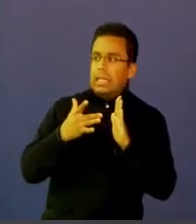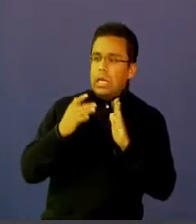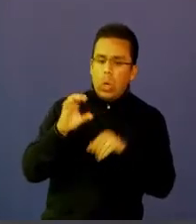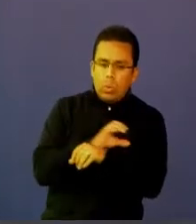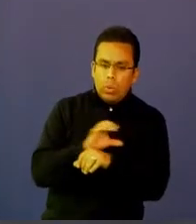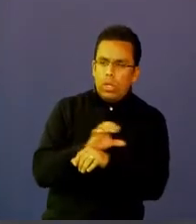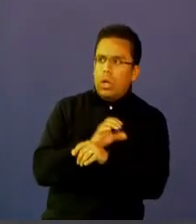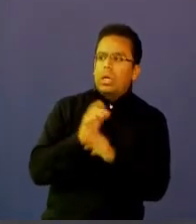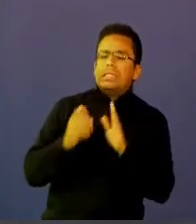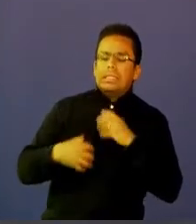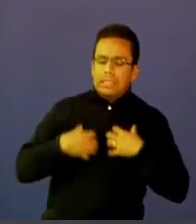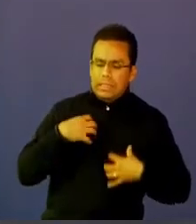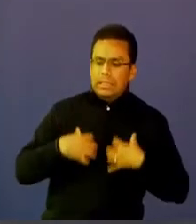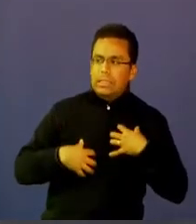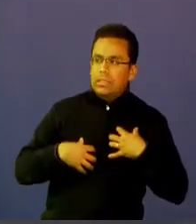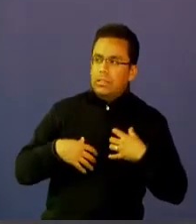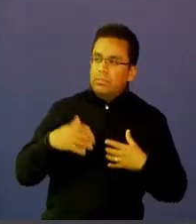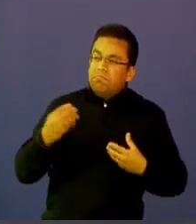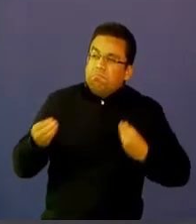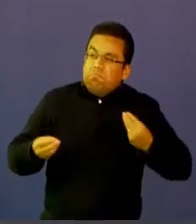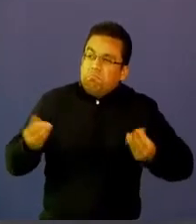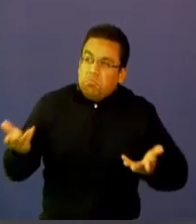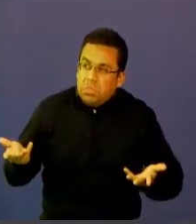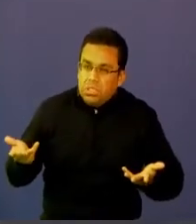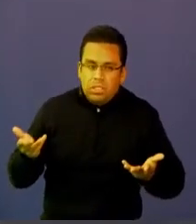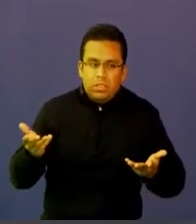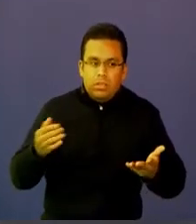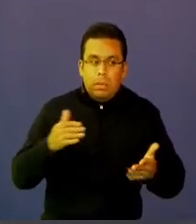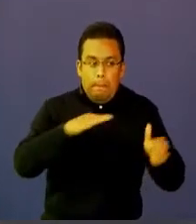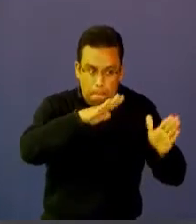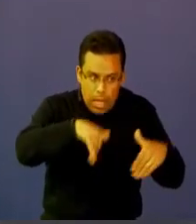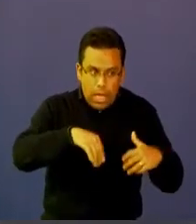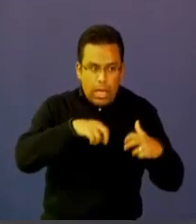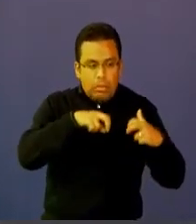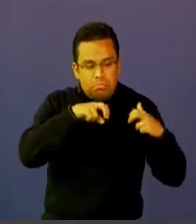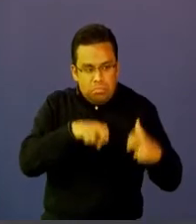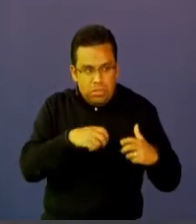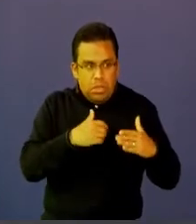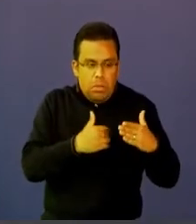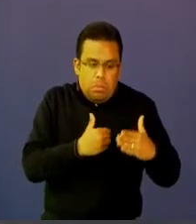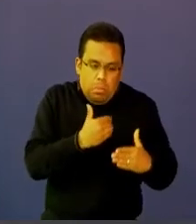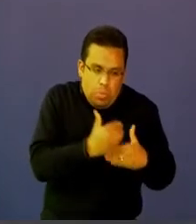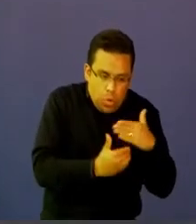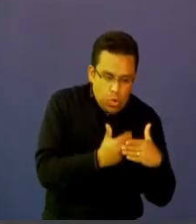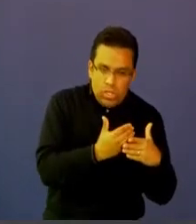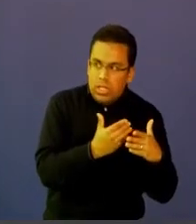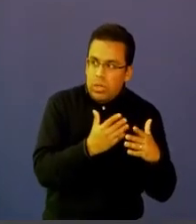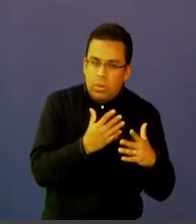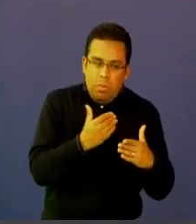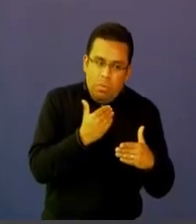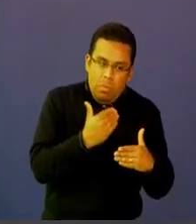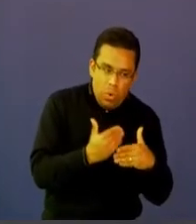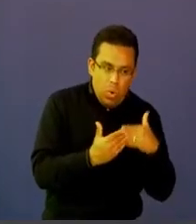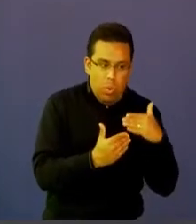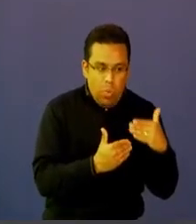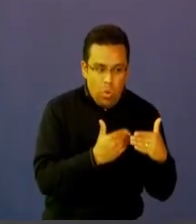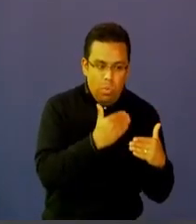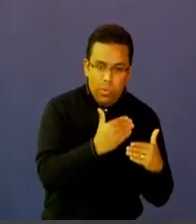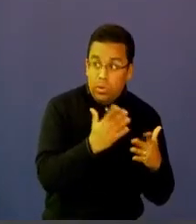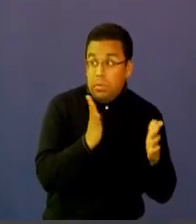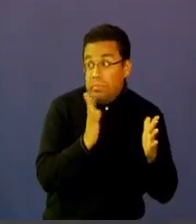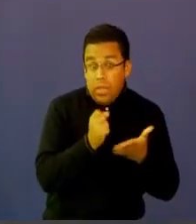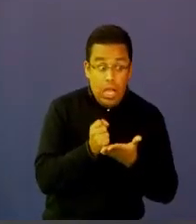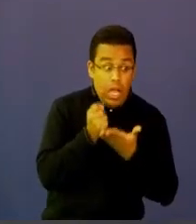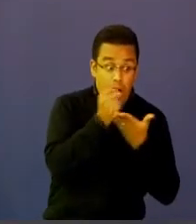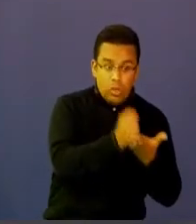proceso con estas personas unos procesos más detallados más centrados en pasos que pronto les ayuden a